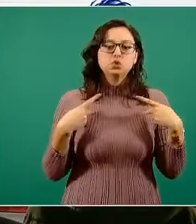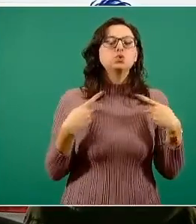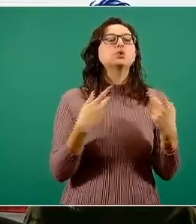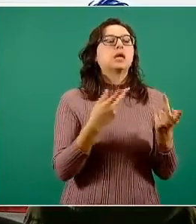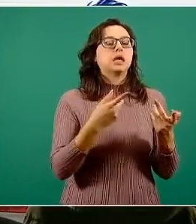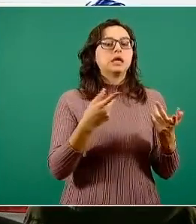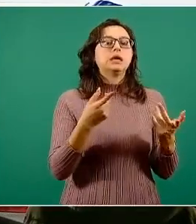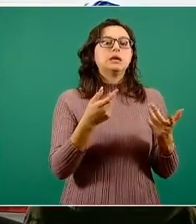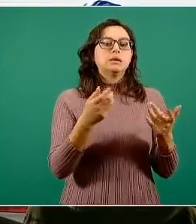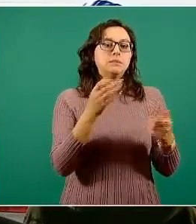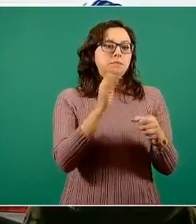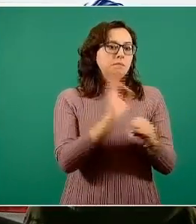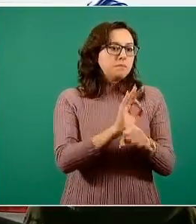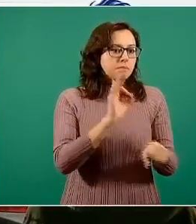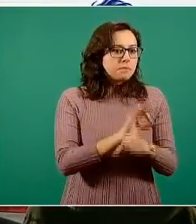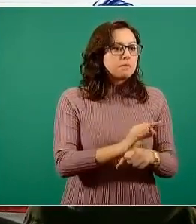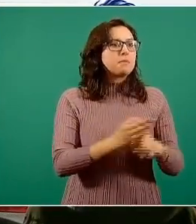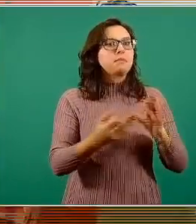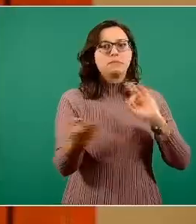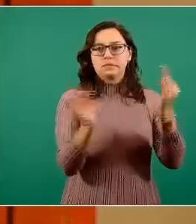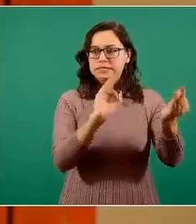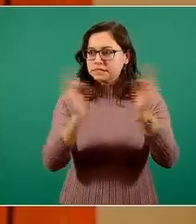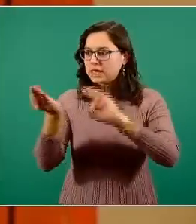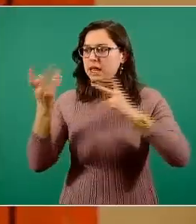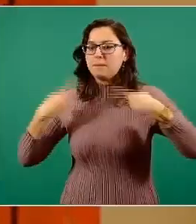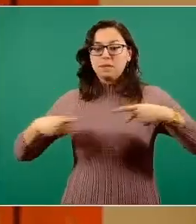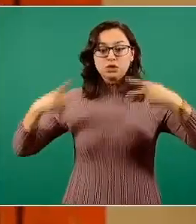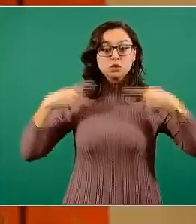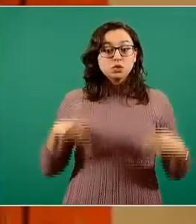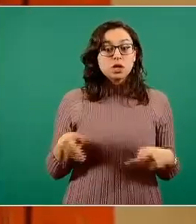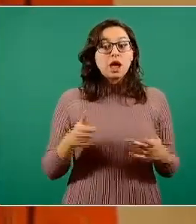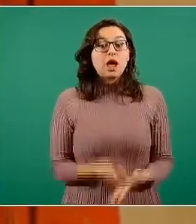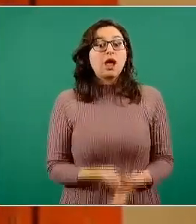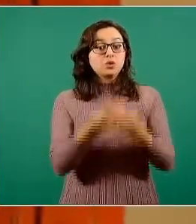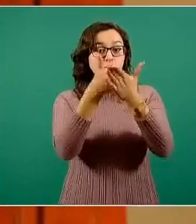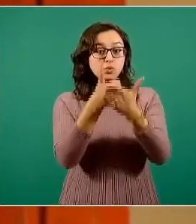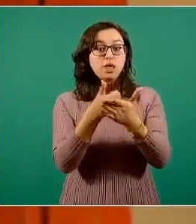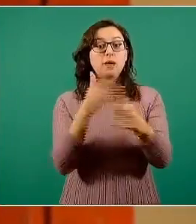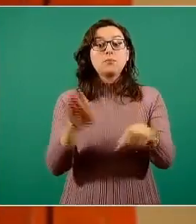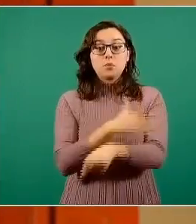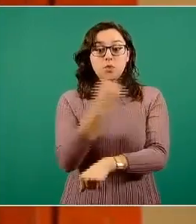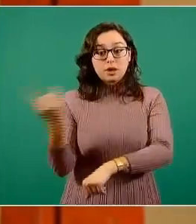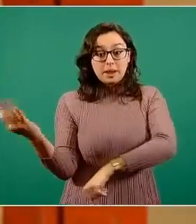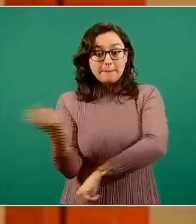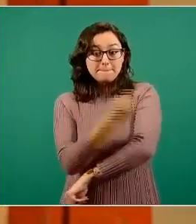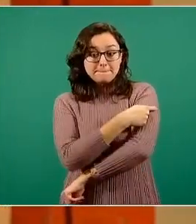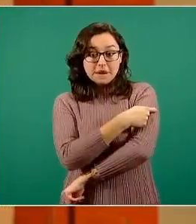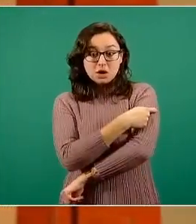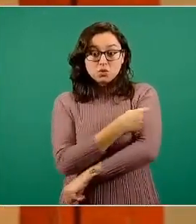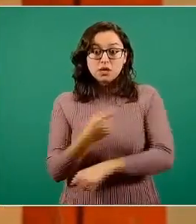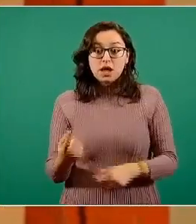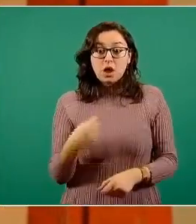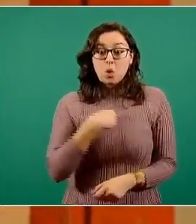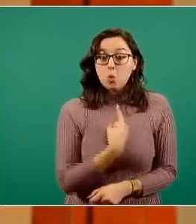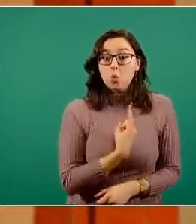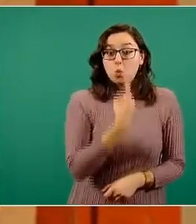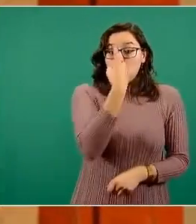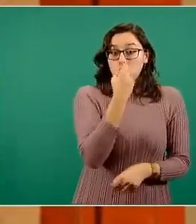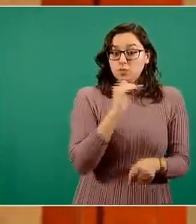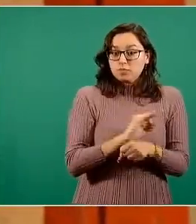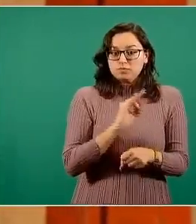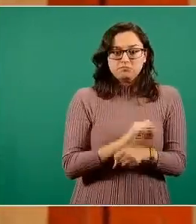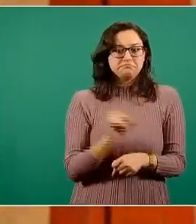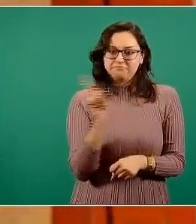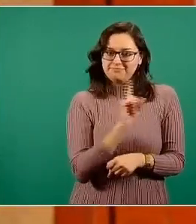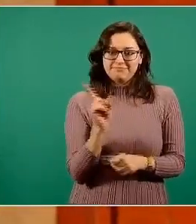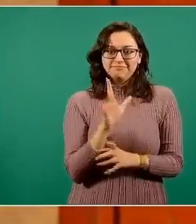sus familiares y a su comunidad, dado que las vacunas tienen un efecto protector colectivo, social, poblacional.